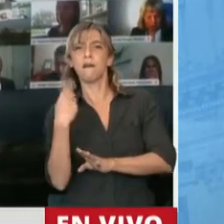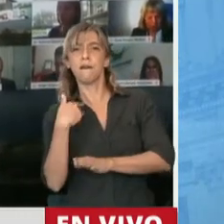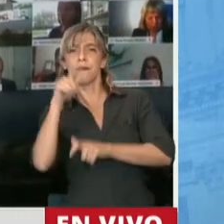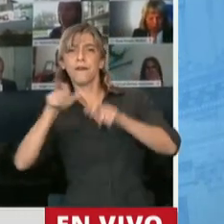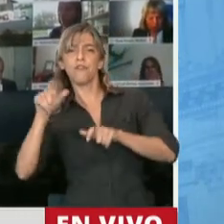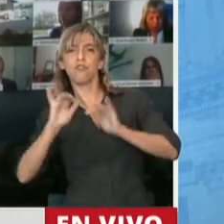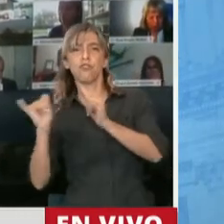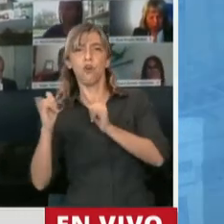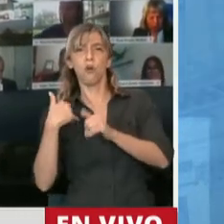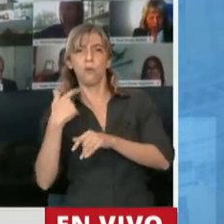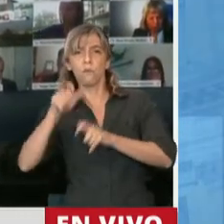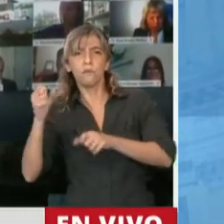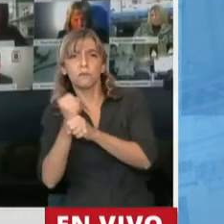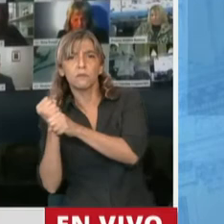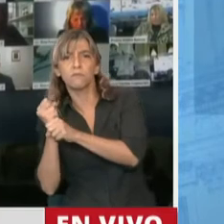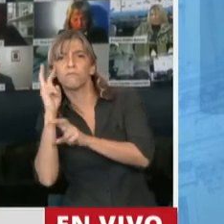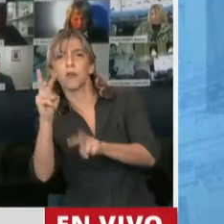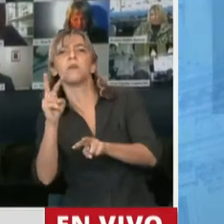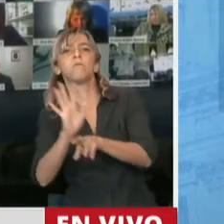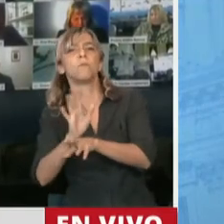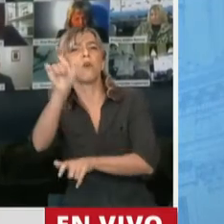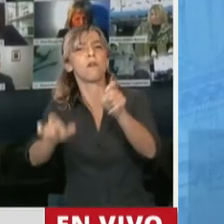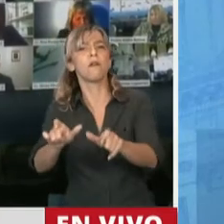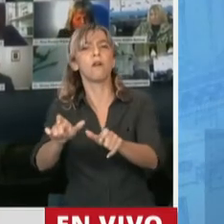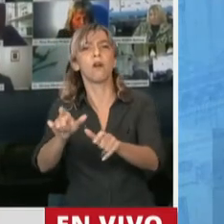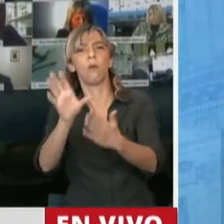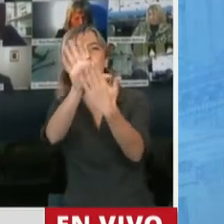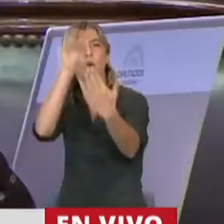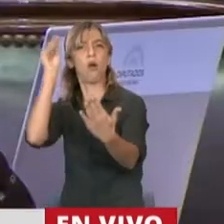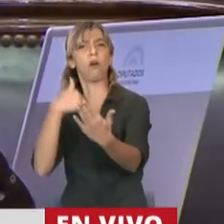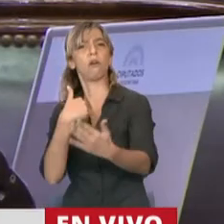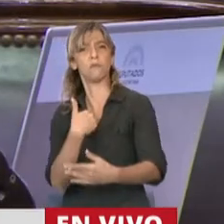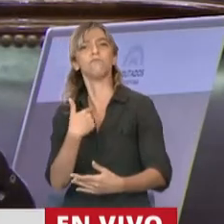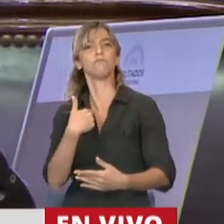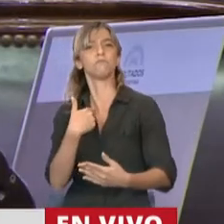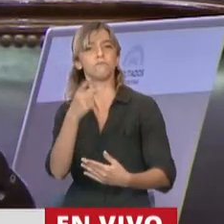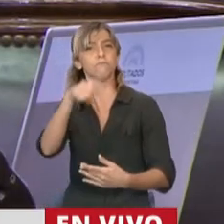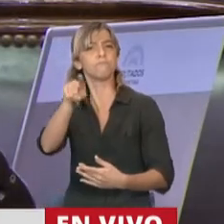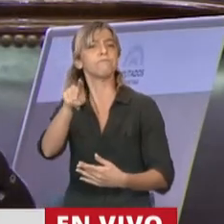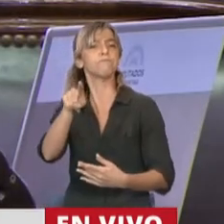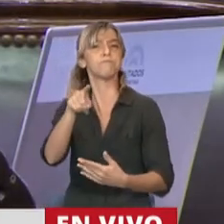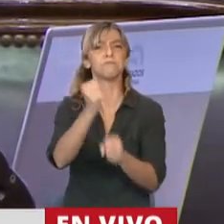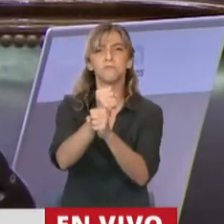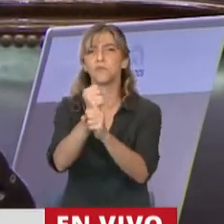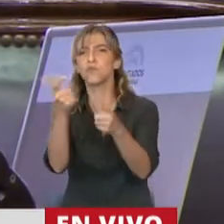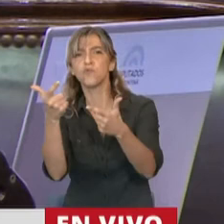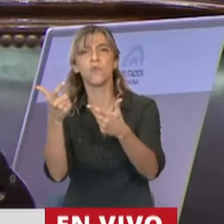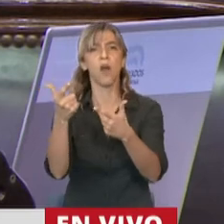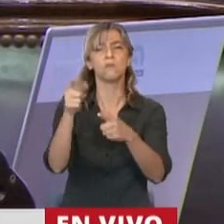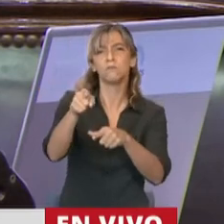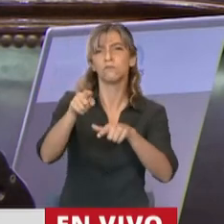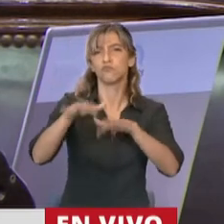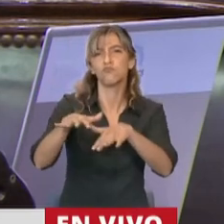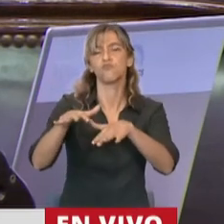que son un emblema, un ejemplo de lucha de ese movimiento de desocupados en la Argentina que se